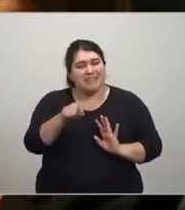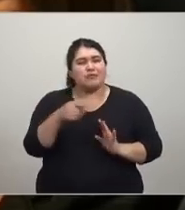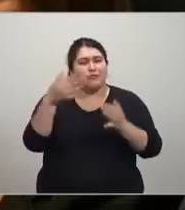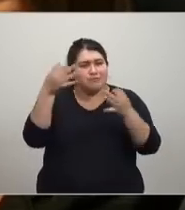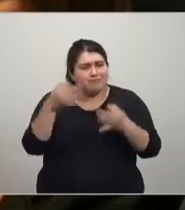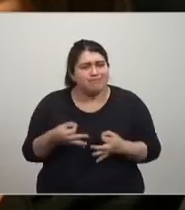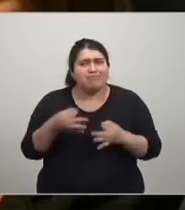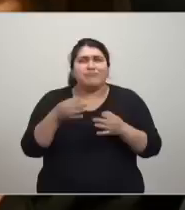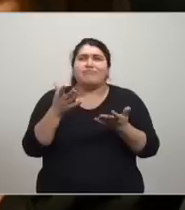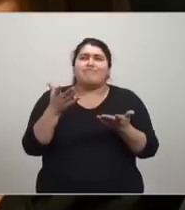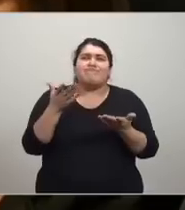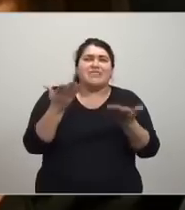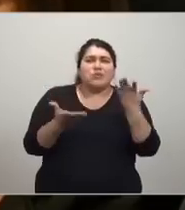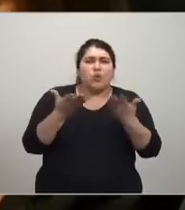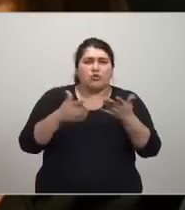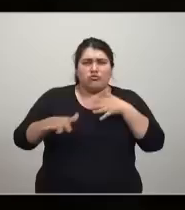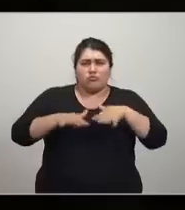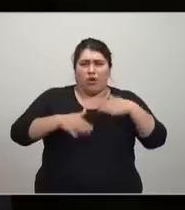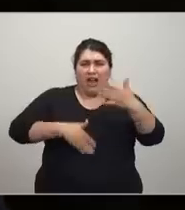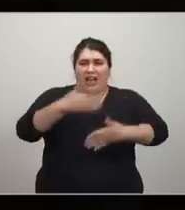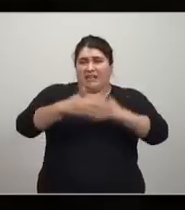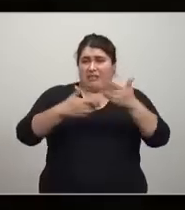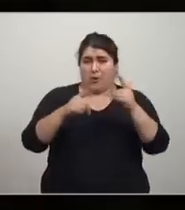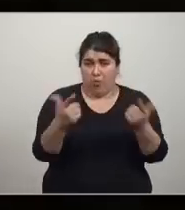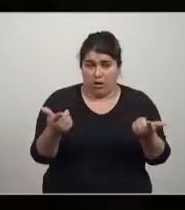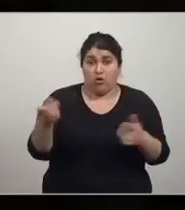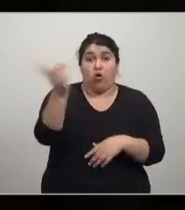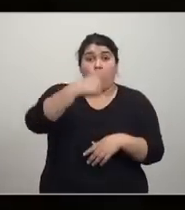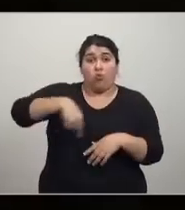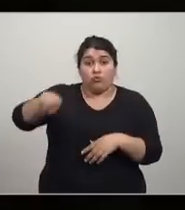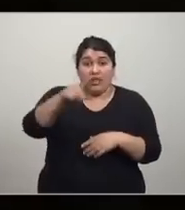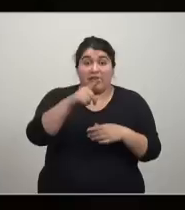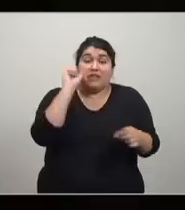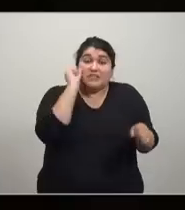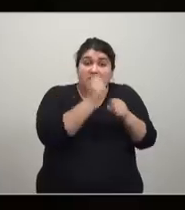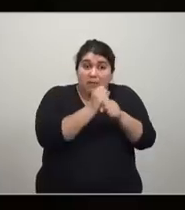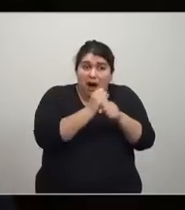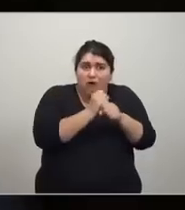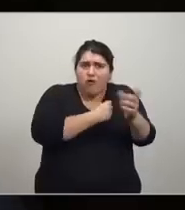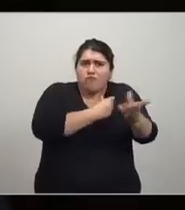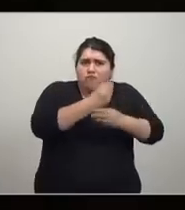esas energías intrínsecas para crecer. Cuando ustedes combaten el desempleo,